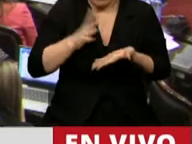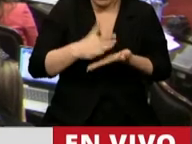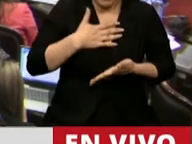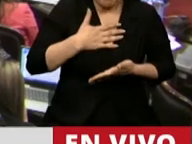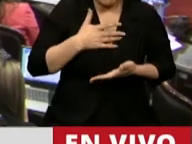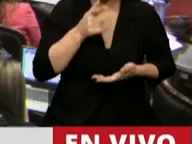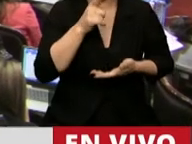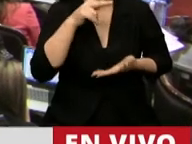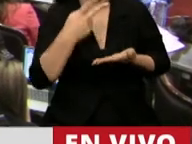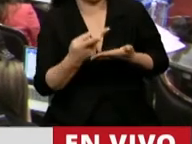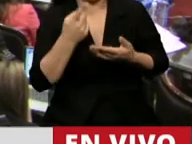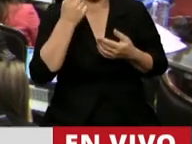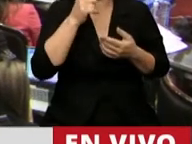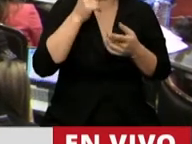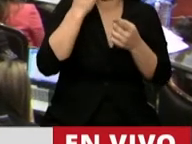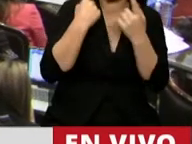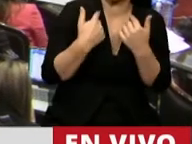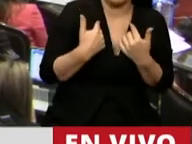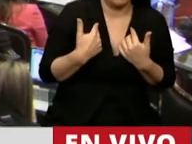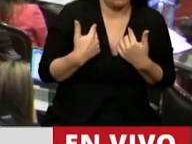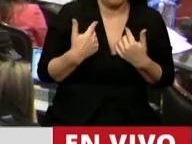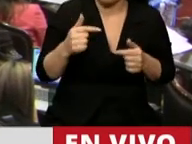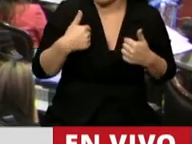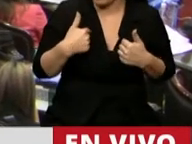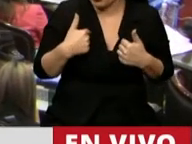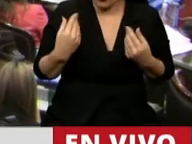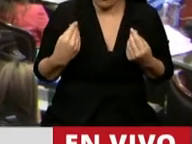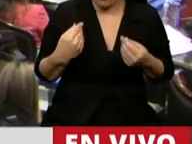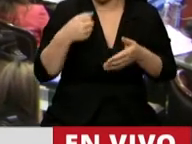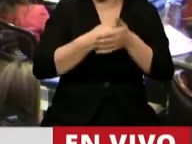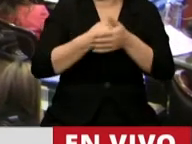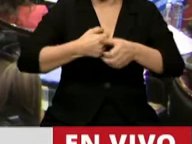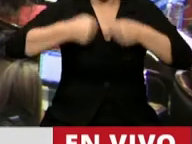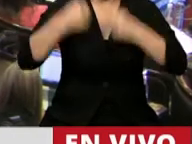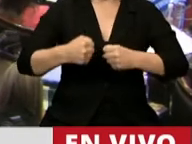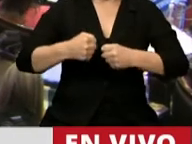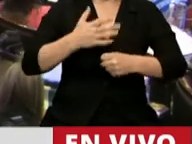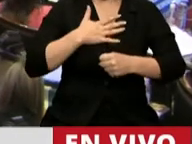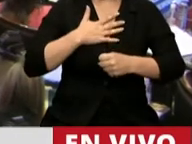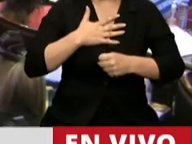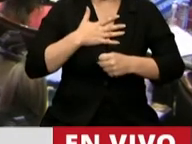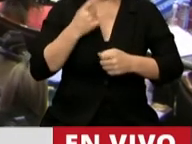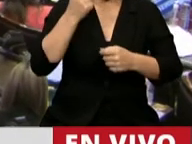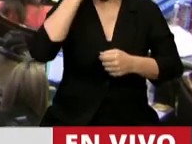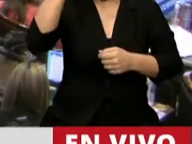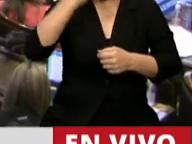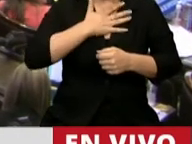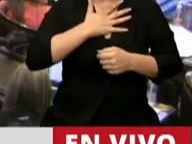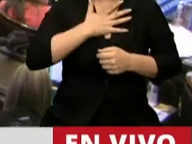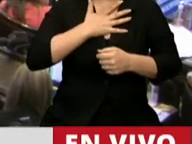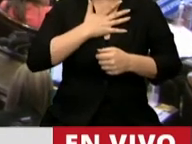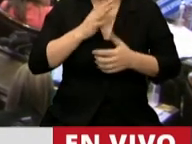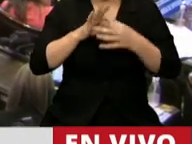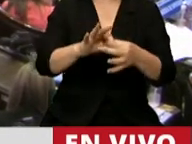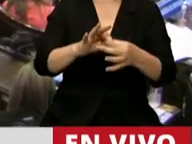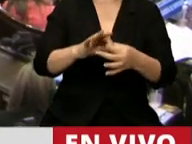cuando yo en realidad estaba defendiendo con mucha convicción algo que creía que hacía al